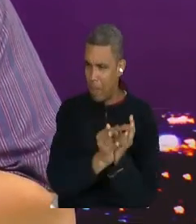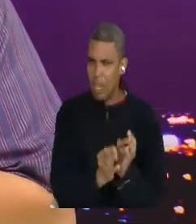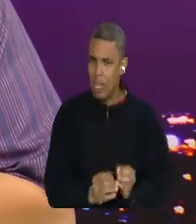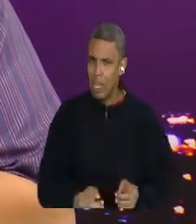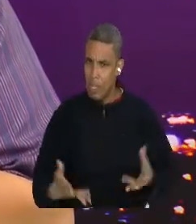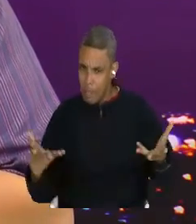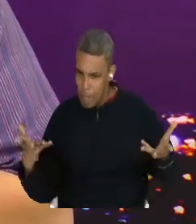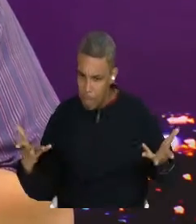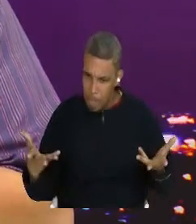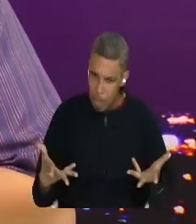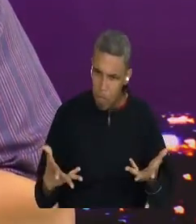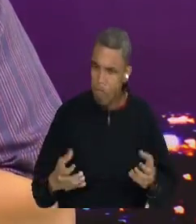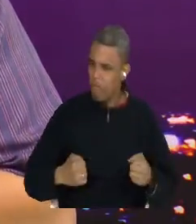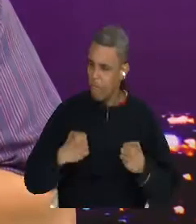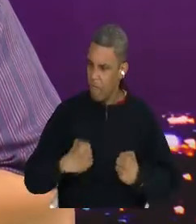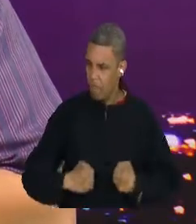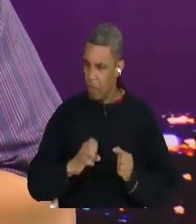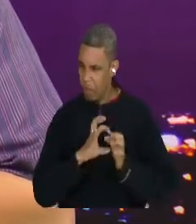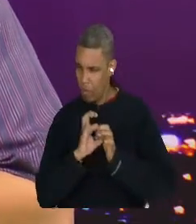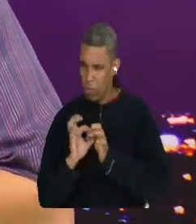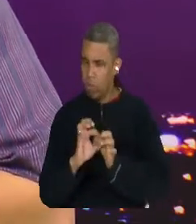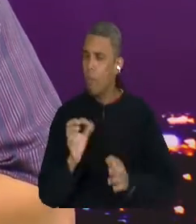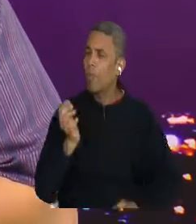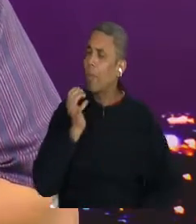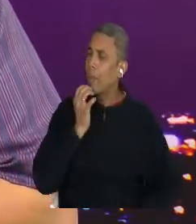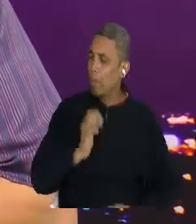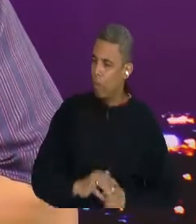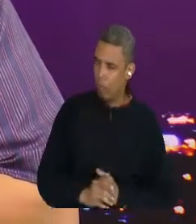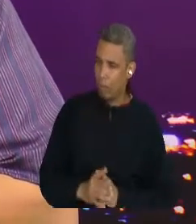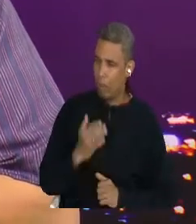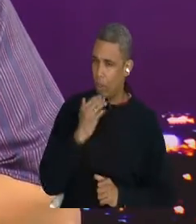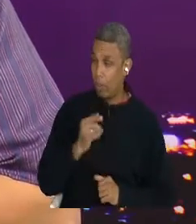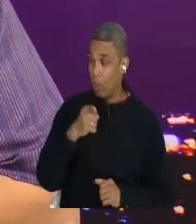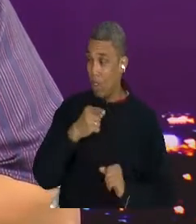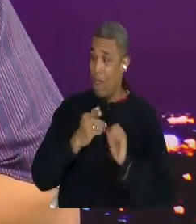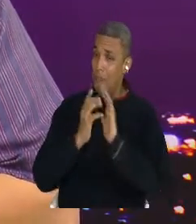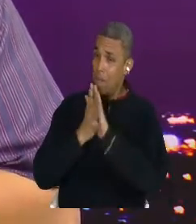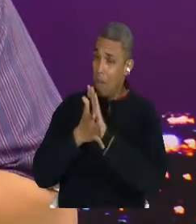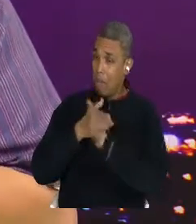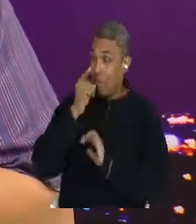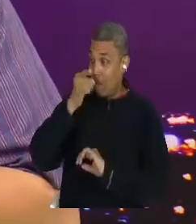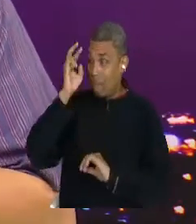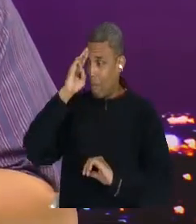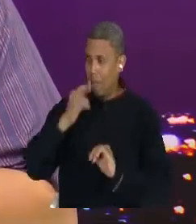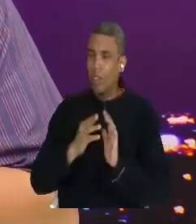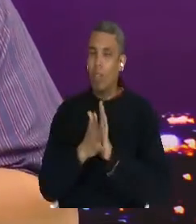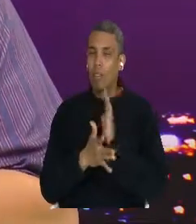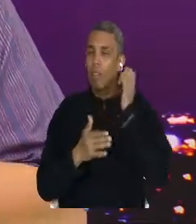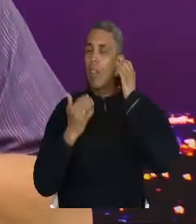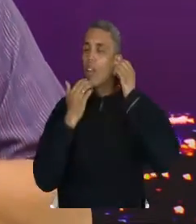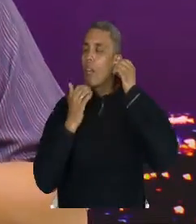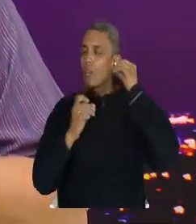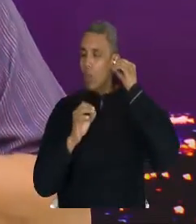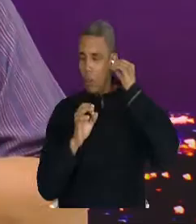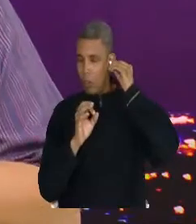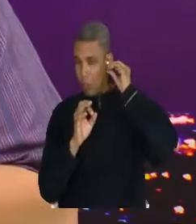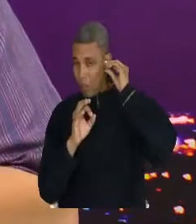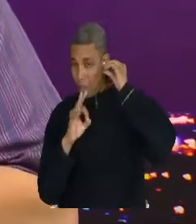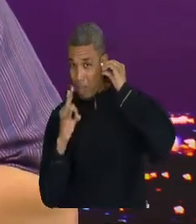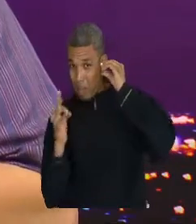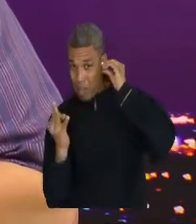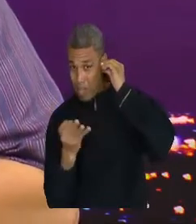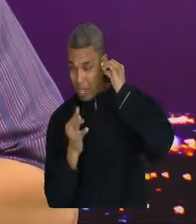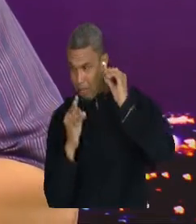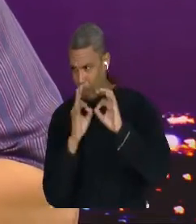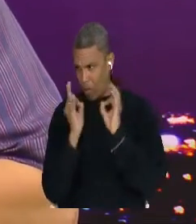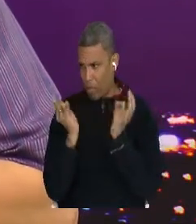cómo un niño mal alimentado jamás podrá tener un desarrollo intelectual con las potencialidades que tiene